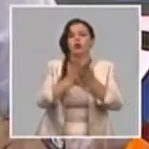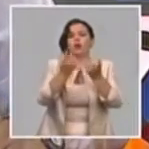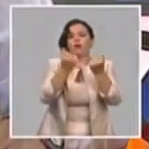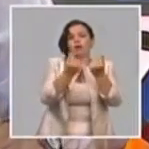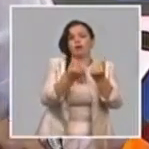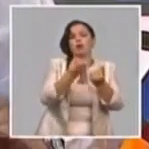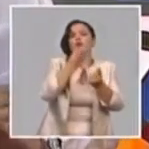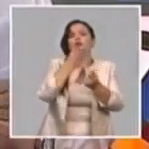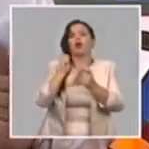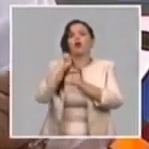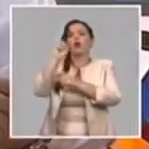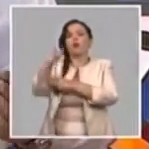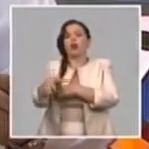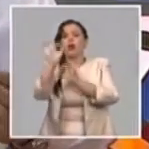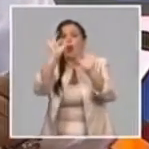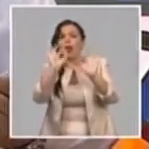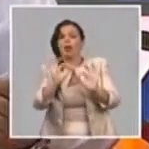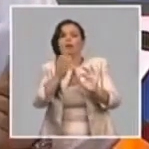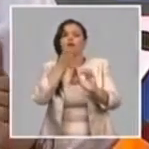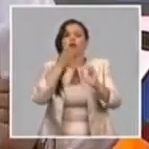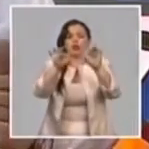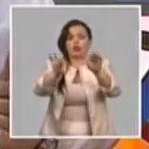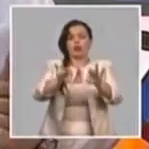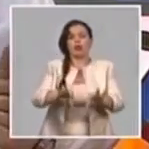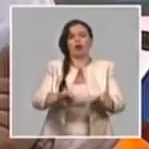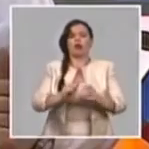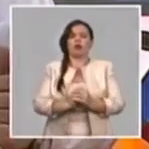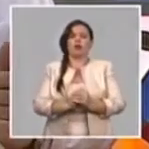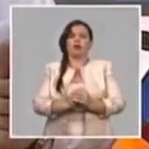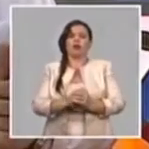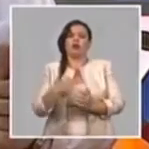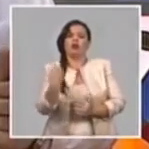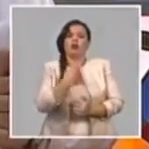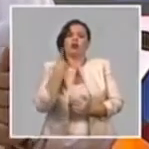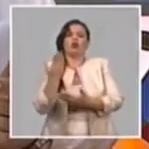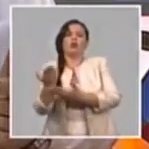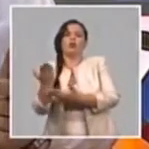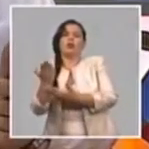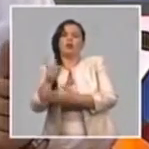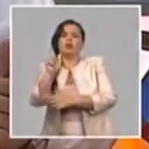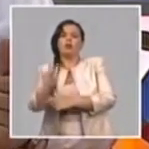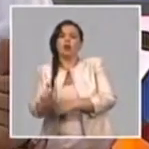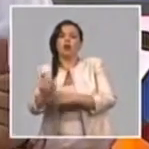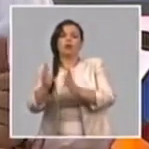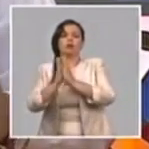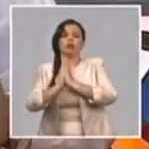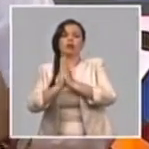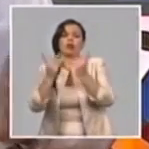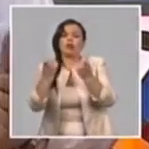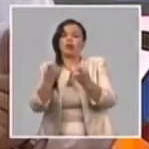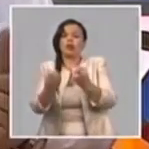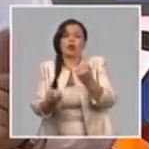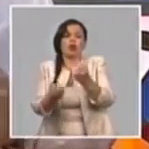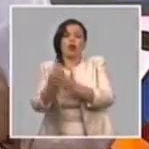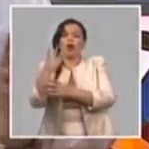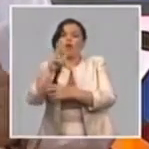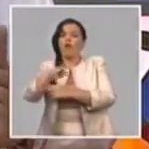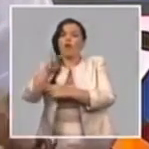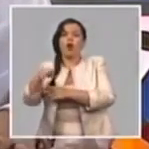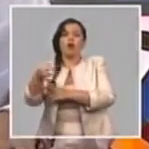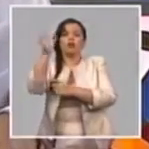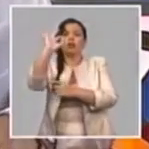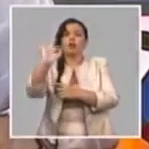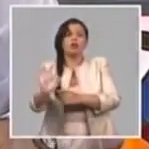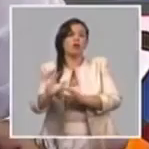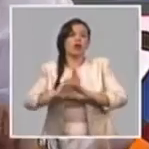la importación de semillas. Y le hemos pedido a los productores de que hay que buscar producir semillas de una u otra forma, de una